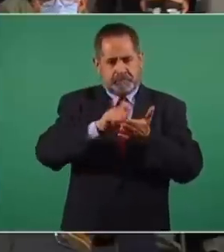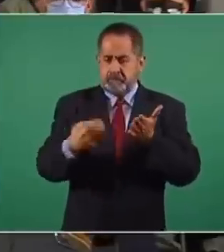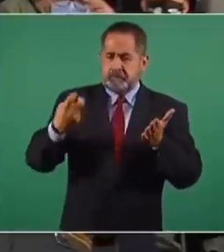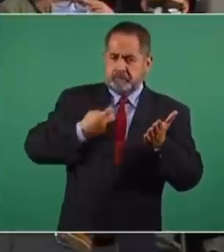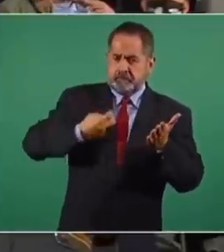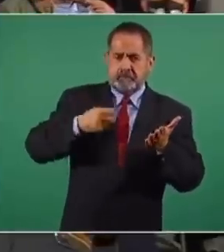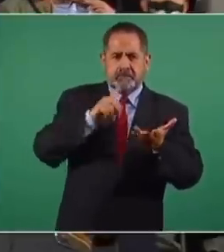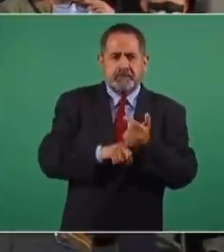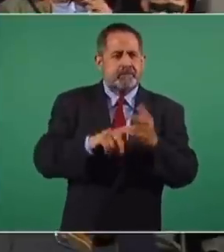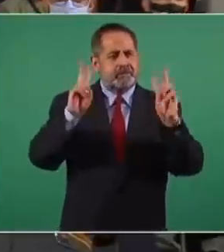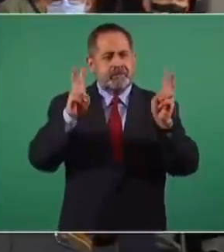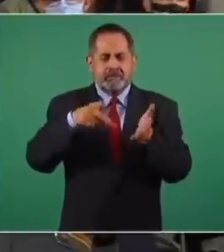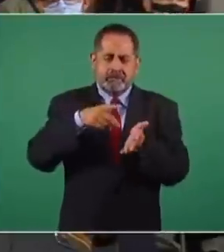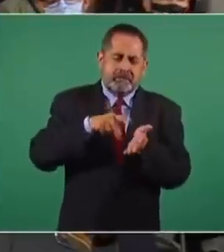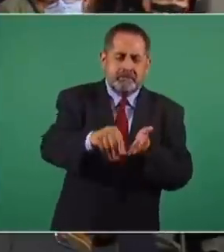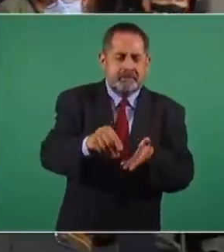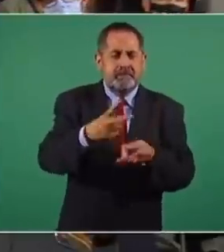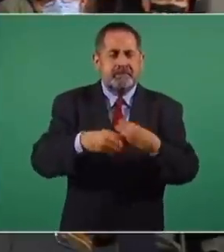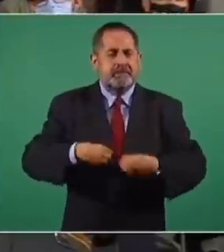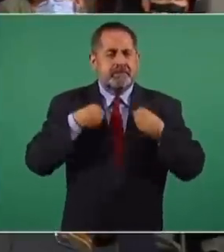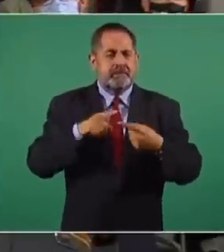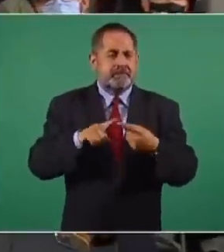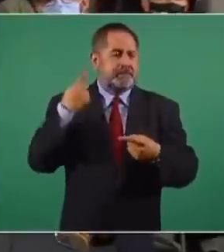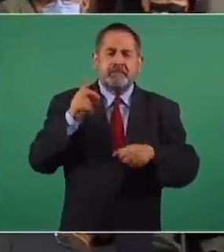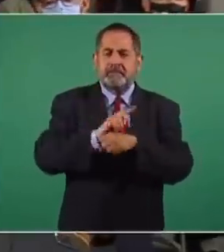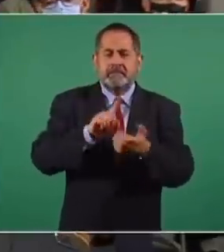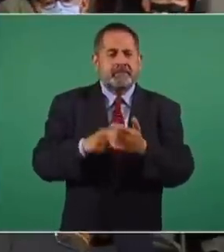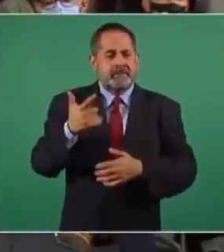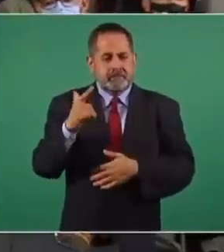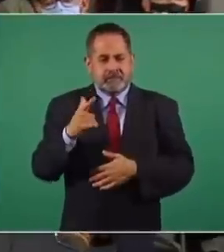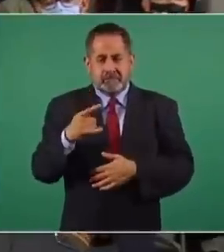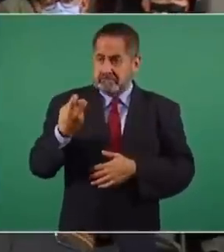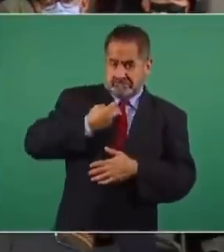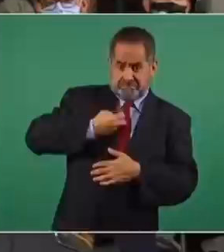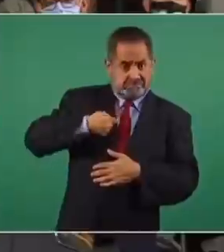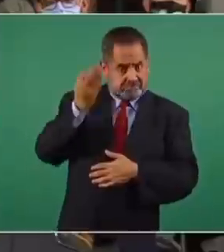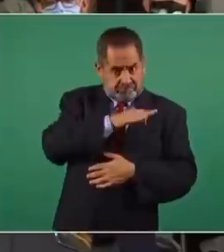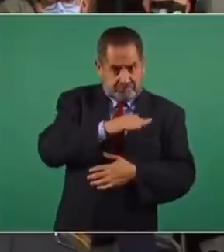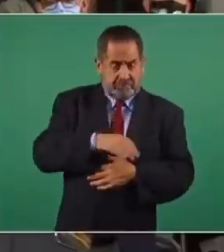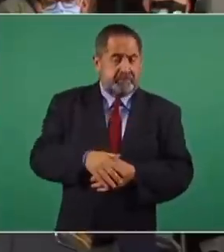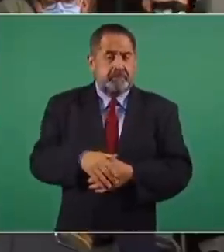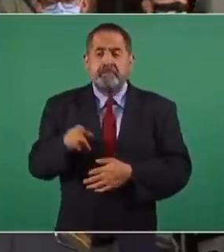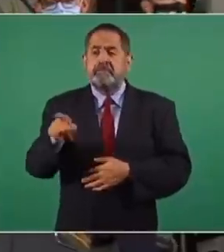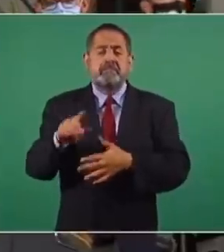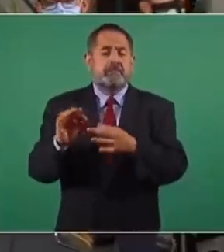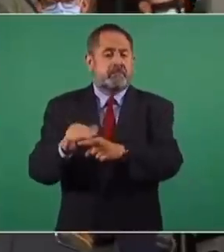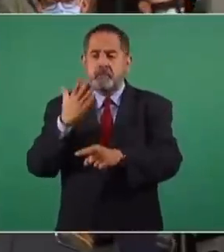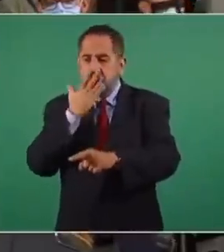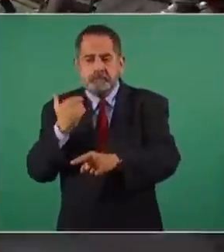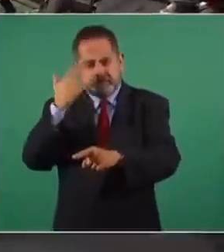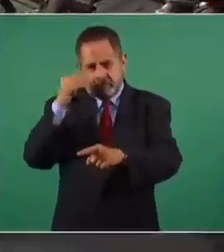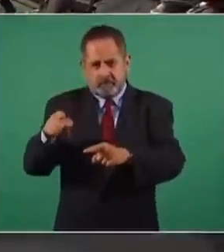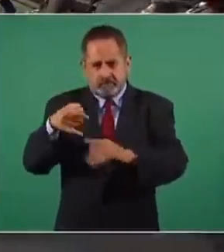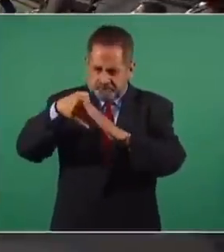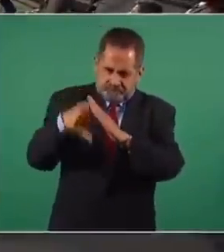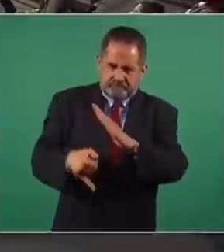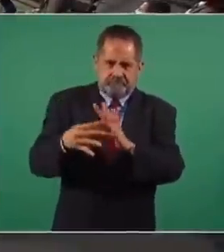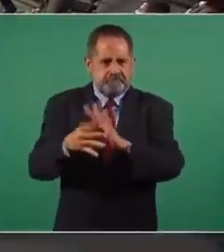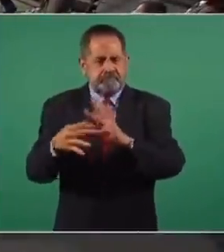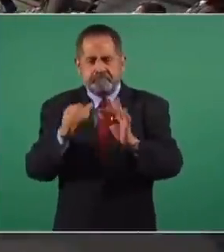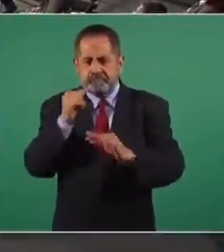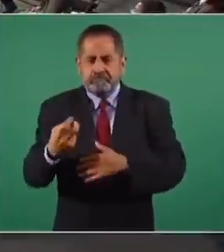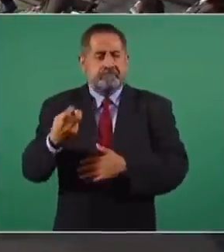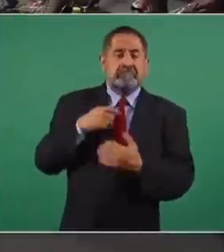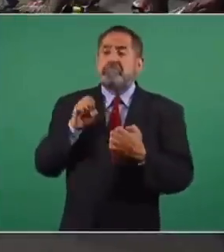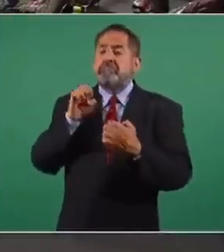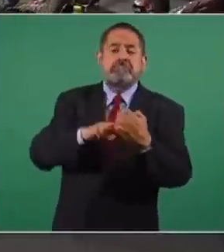«Falsean datos de Sembrando Vida», difundido en la crónica de hoy el pasado 7 de julio. De manera superficial, sin argumentos ni revisión de fondo, se le